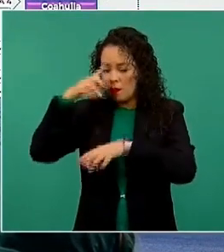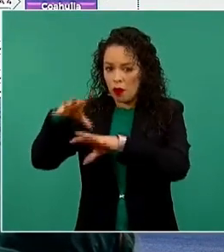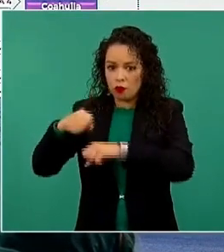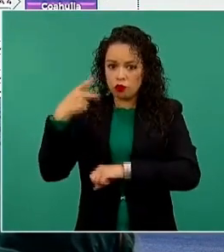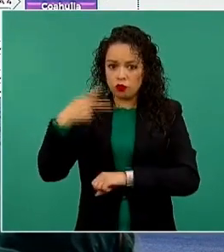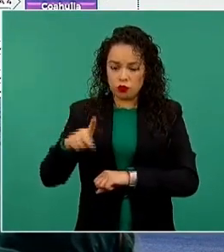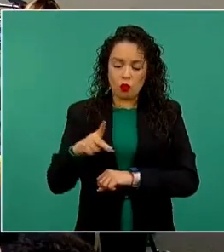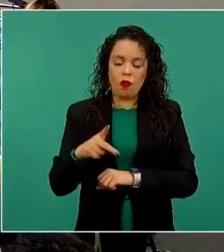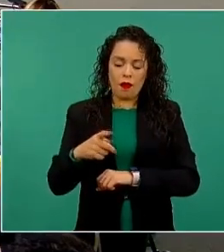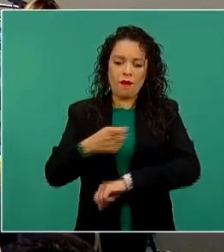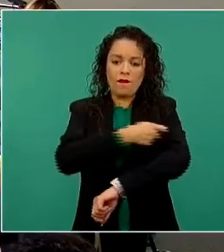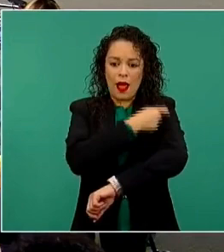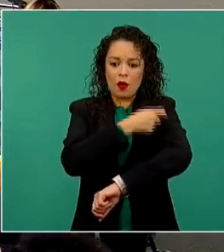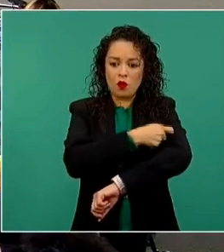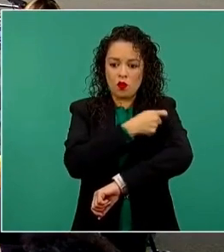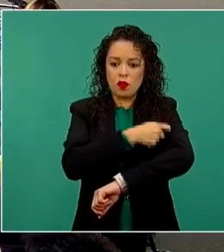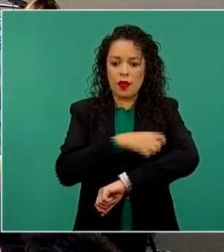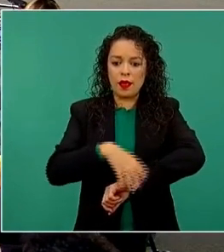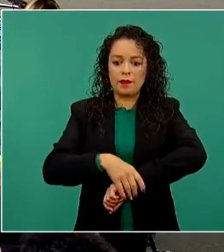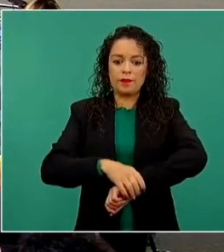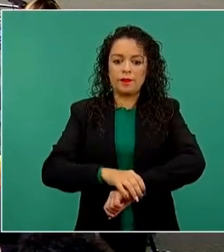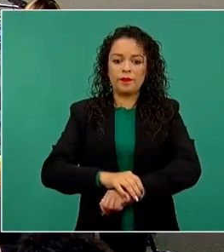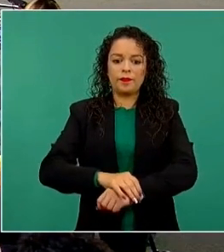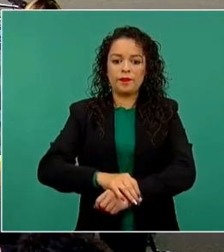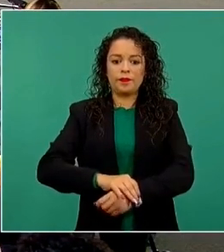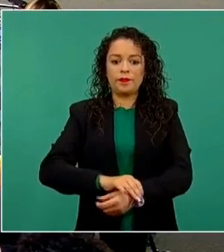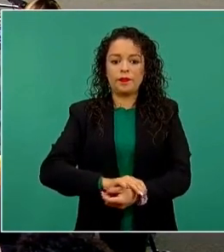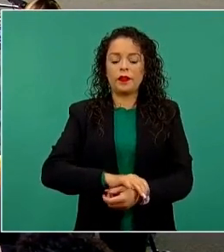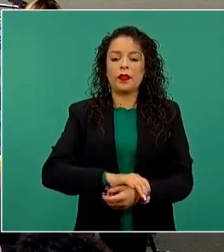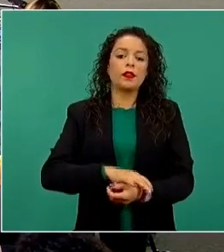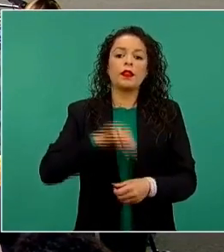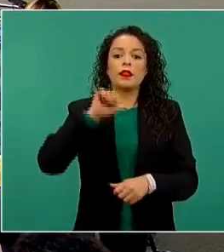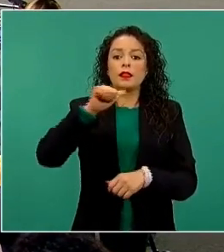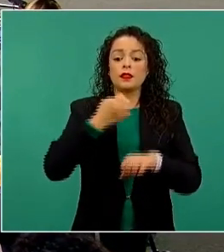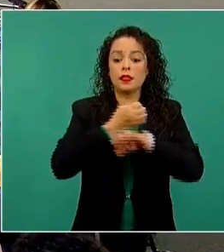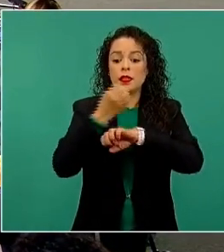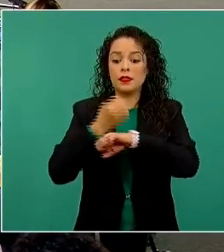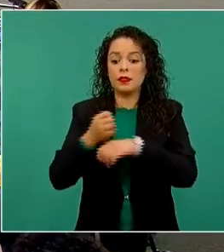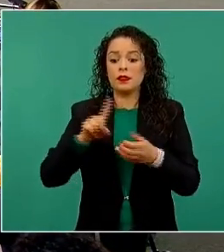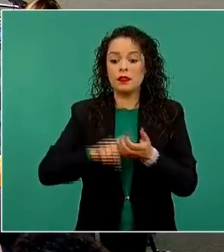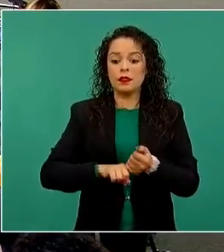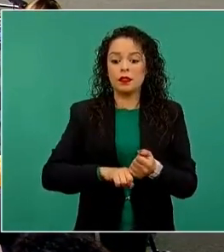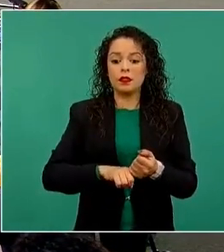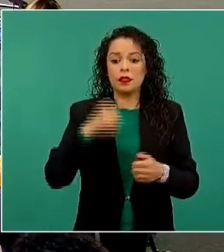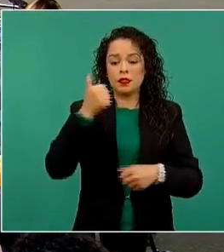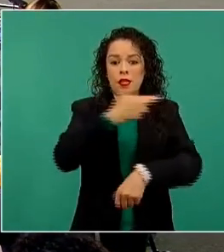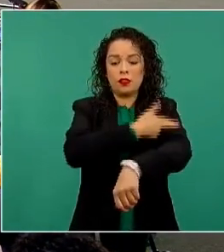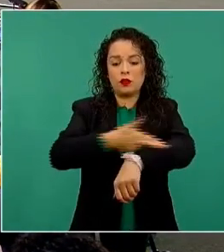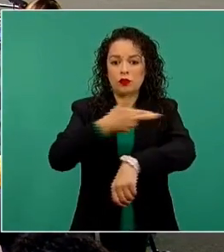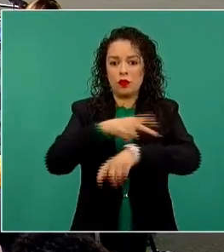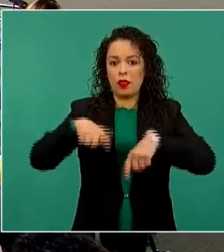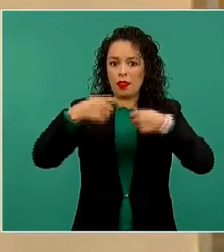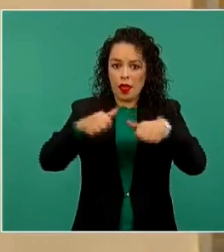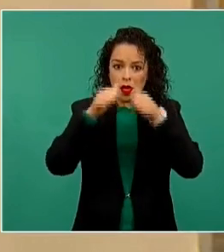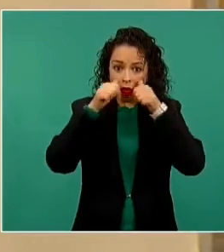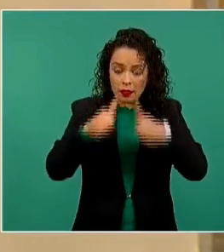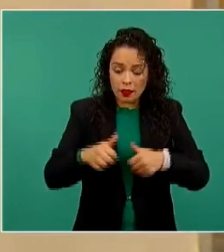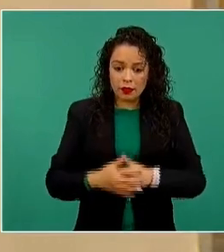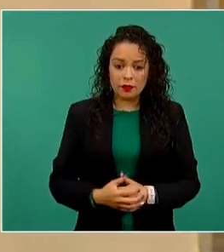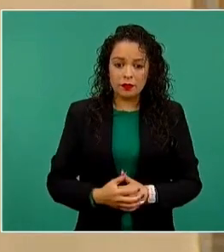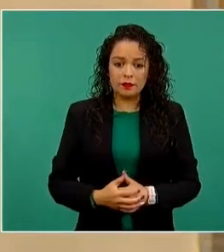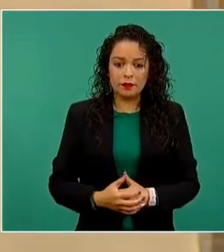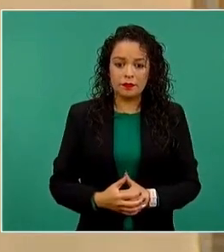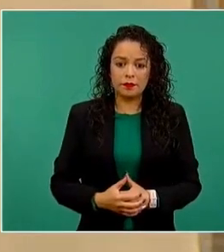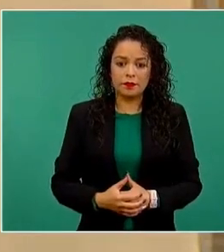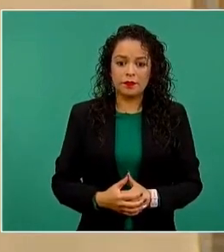vacunas y a 16 entidades se atendieron a través de seis rutas organizadas con la seguridad